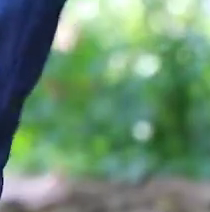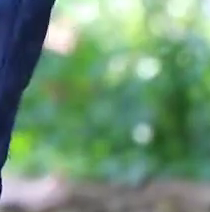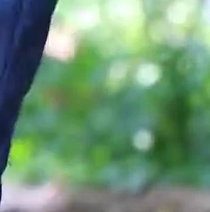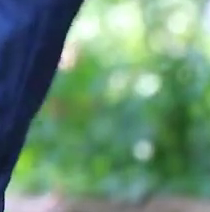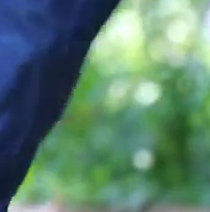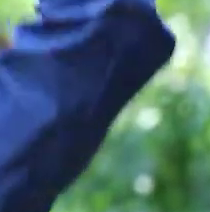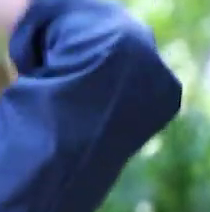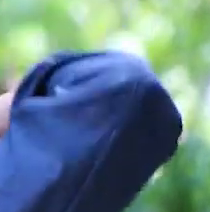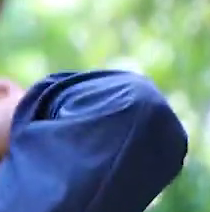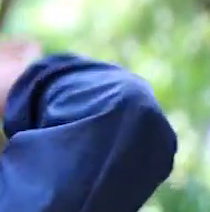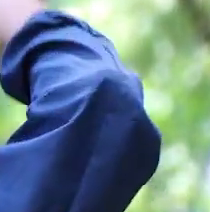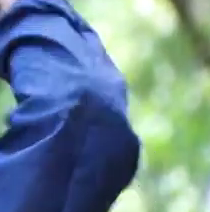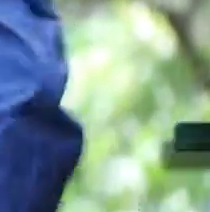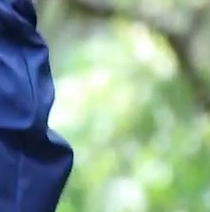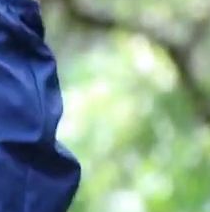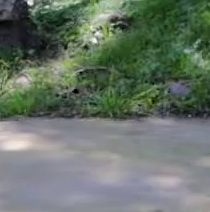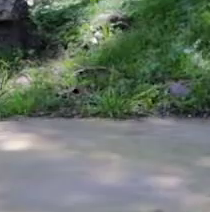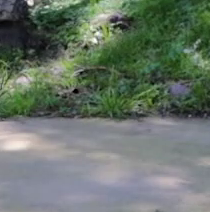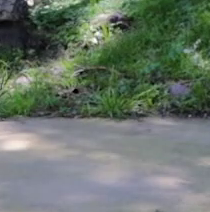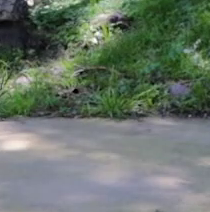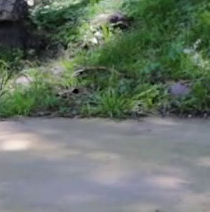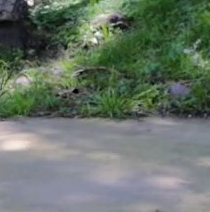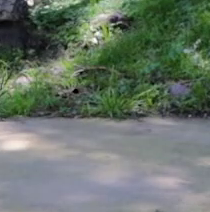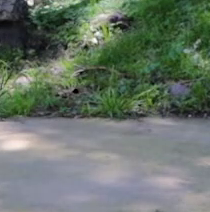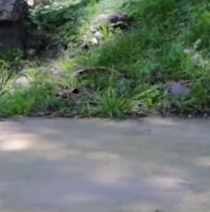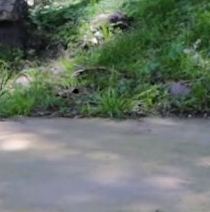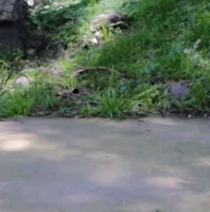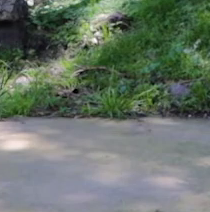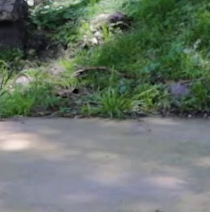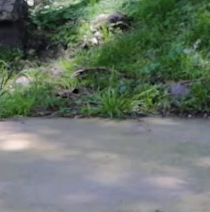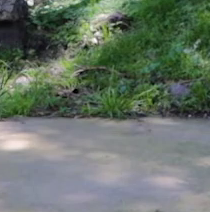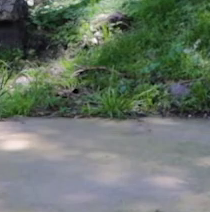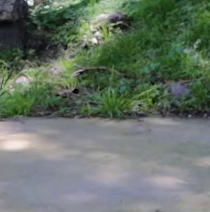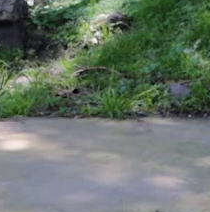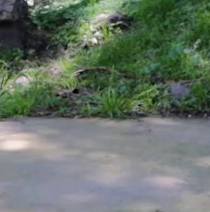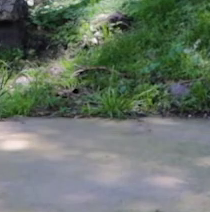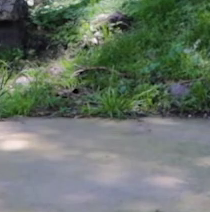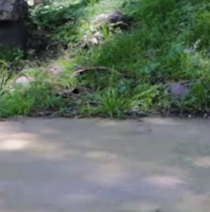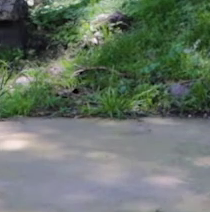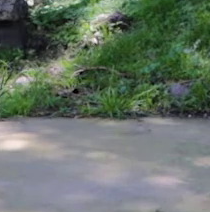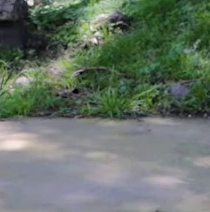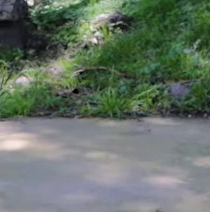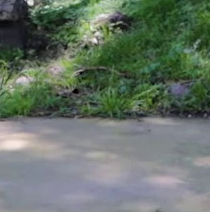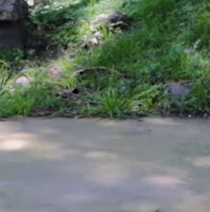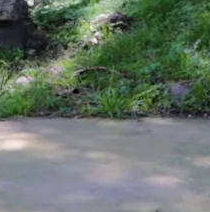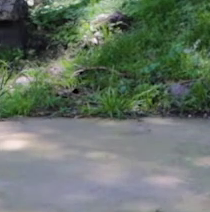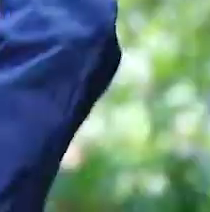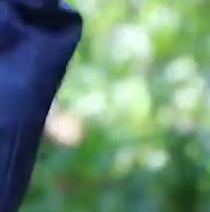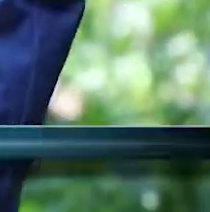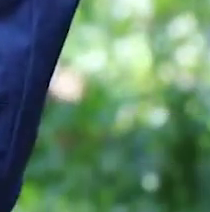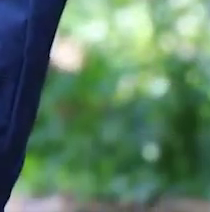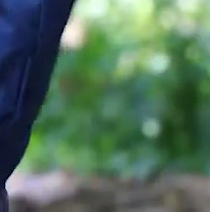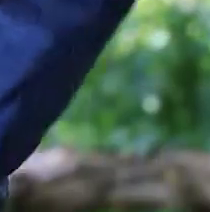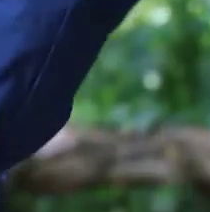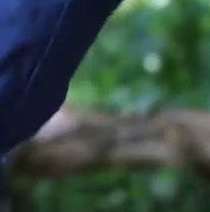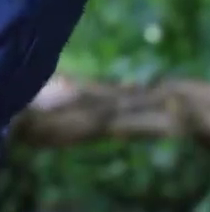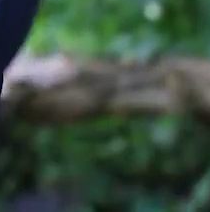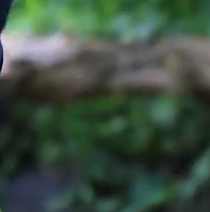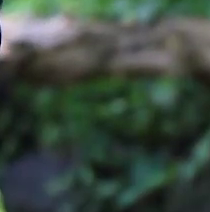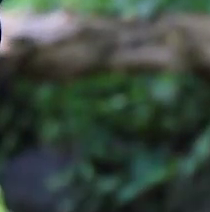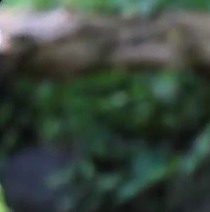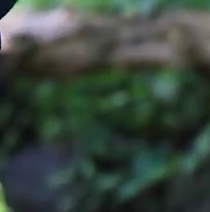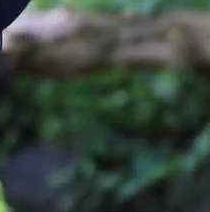Flexión y estendo, con fuerza, con fuerza. Bien, Jair, muy bien. Con fuerza, uno más. Bien,